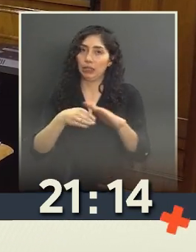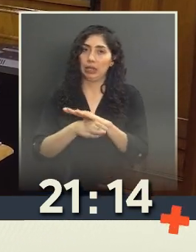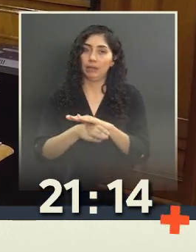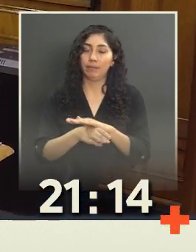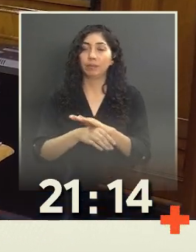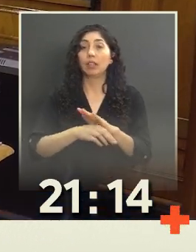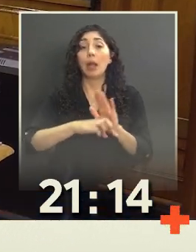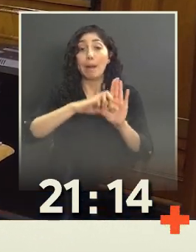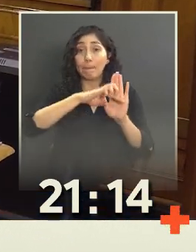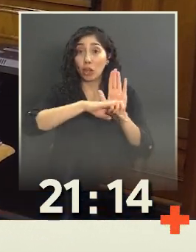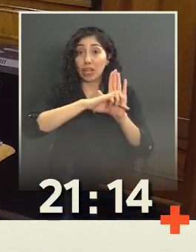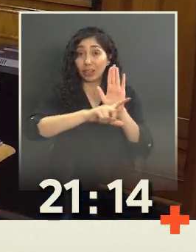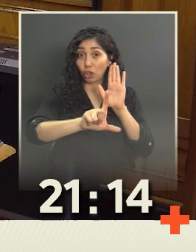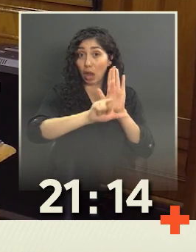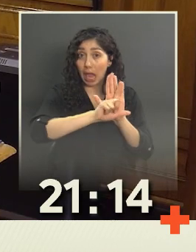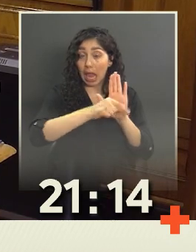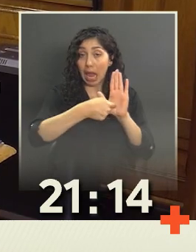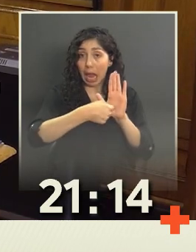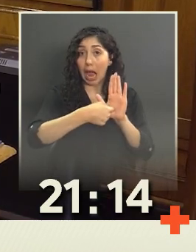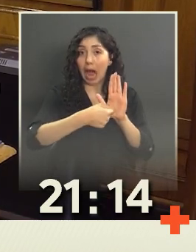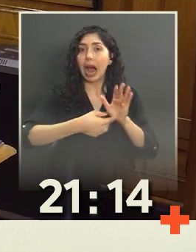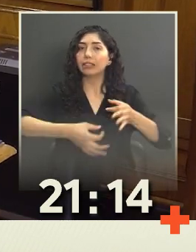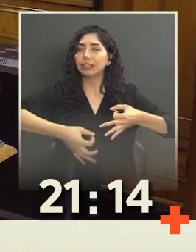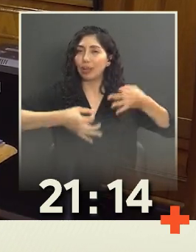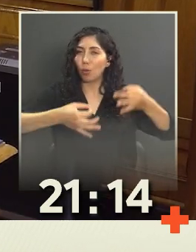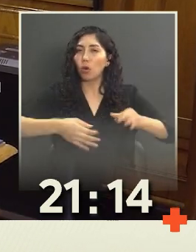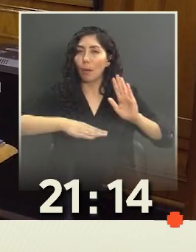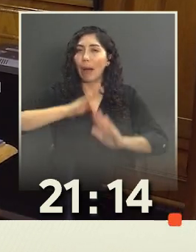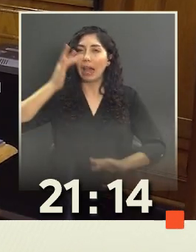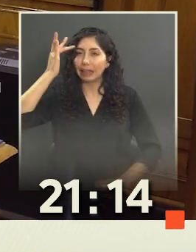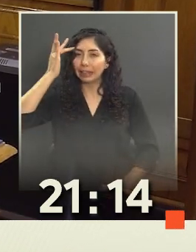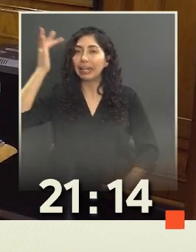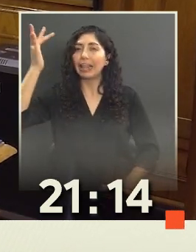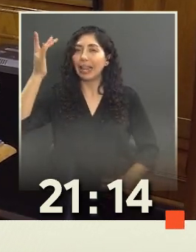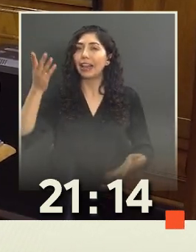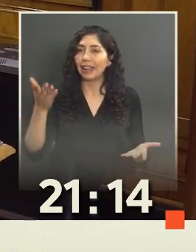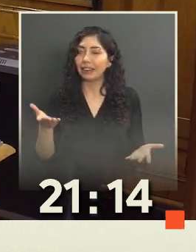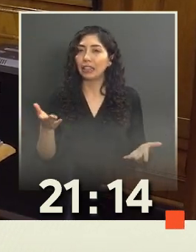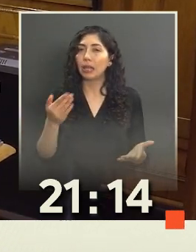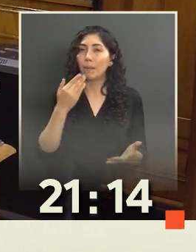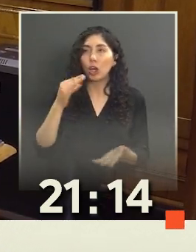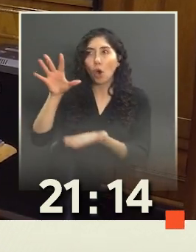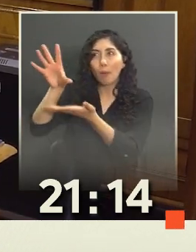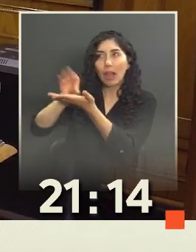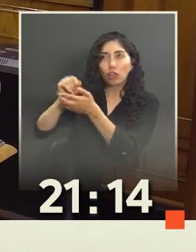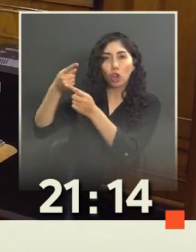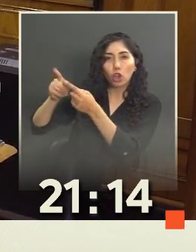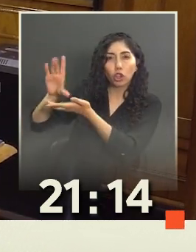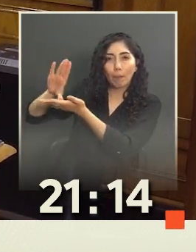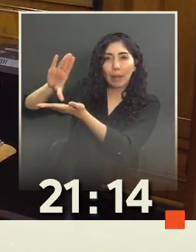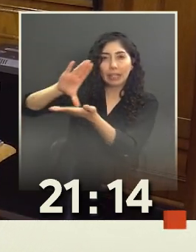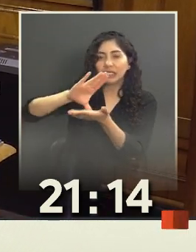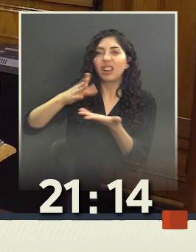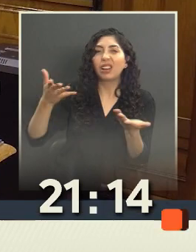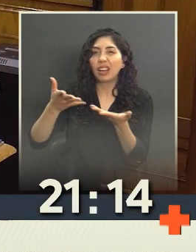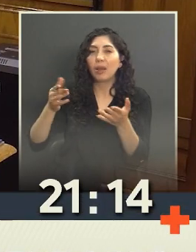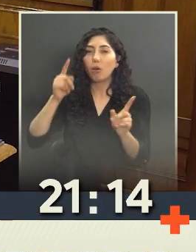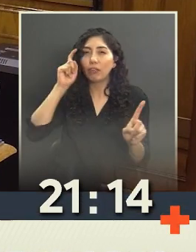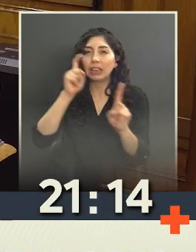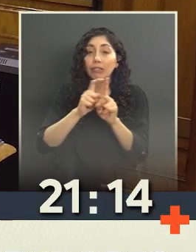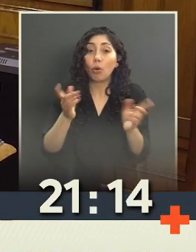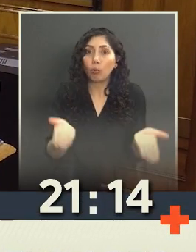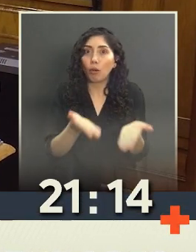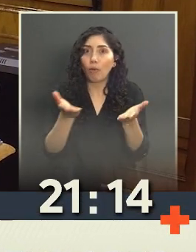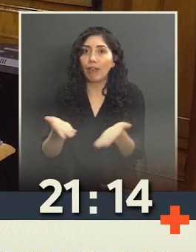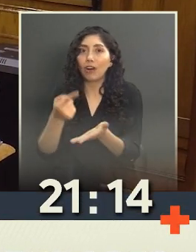en forma más inteligente, siguiendo experiencias internacionales, que se incentive al pago de la deuda